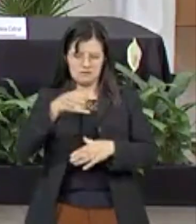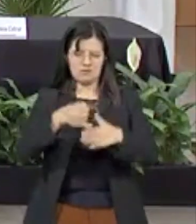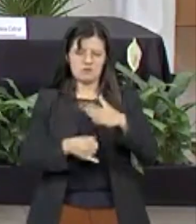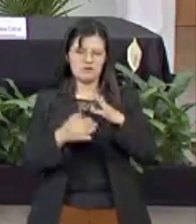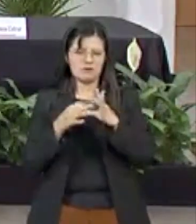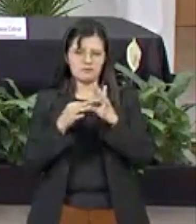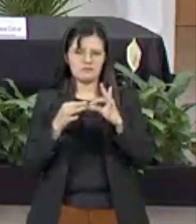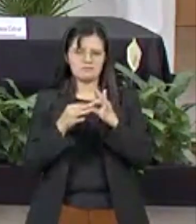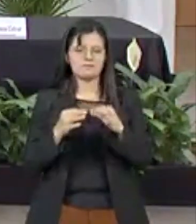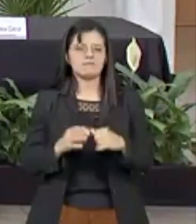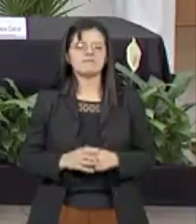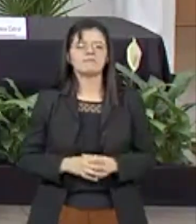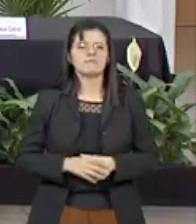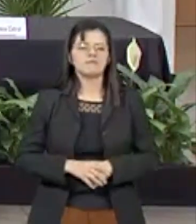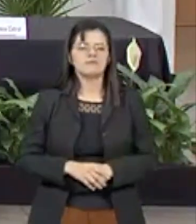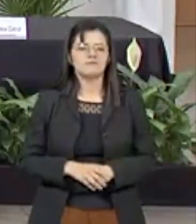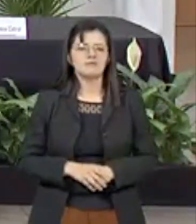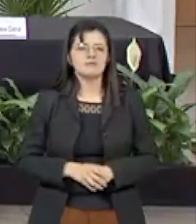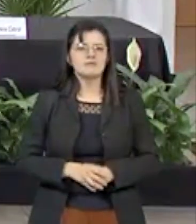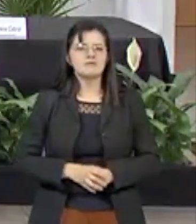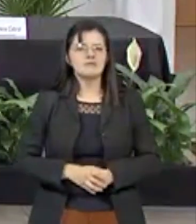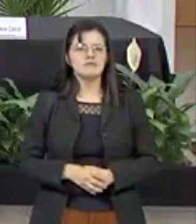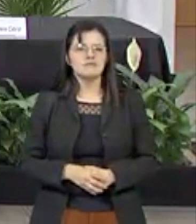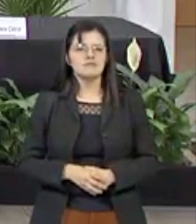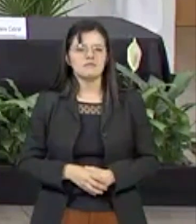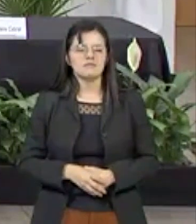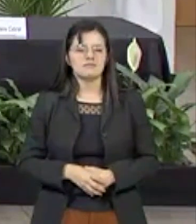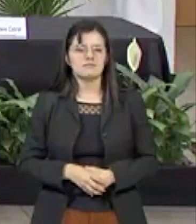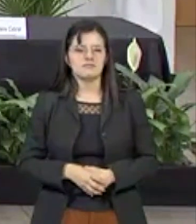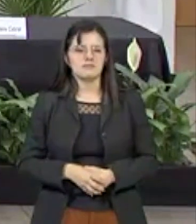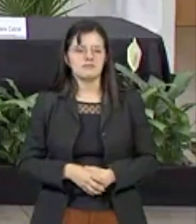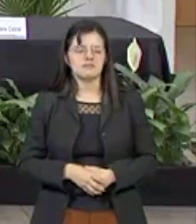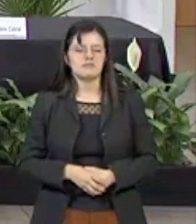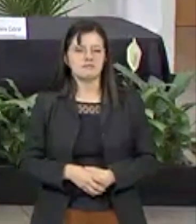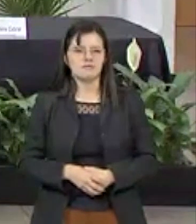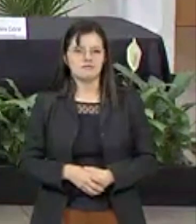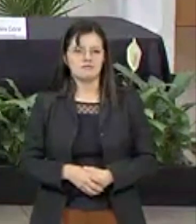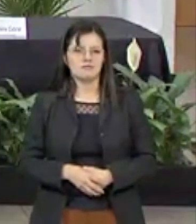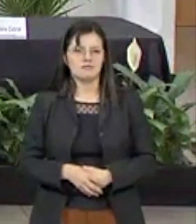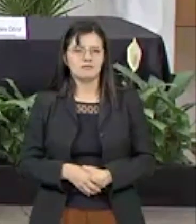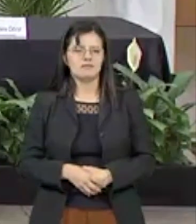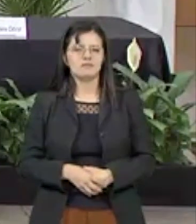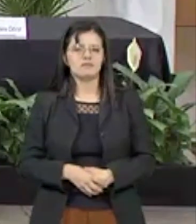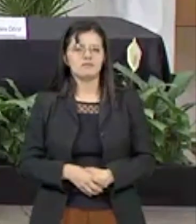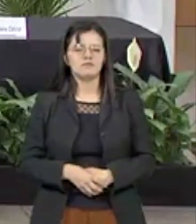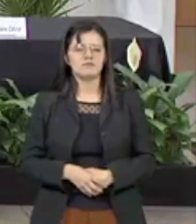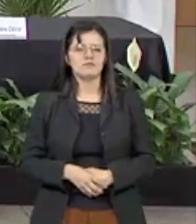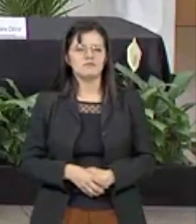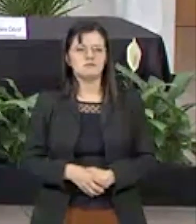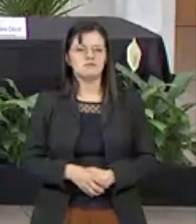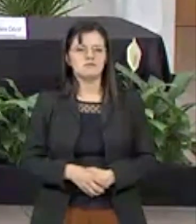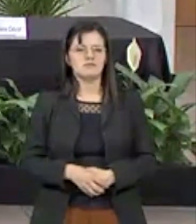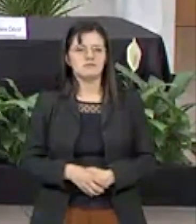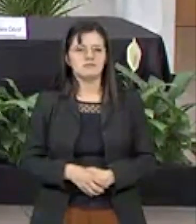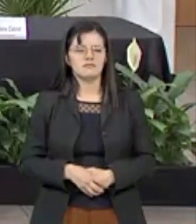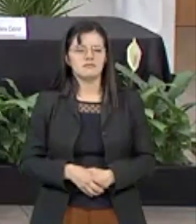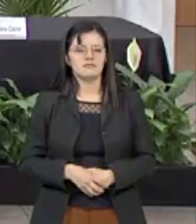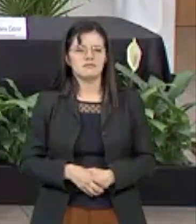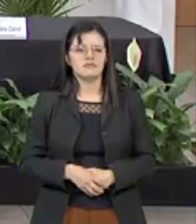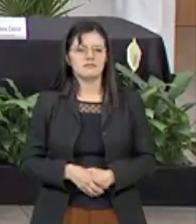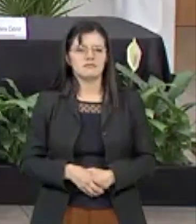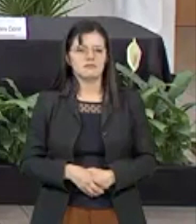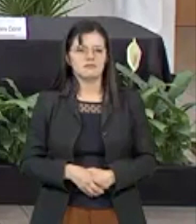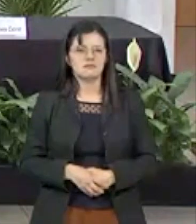Mediante el Fondo de Apoyo para la Observación Electoral del Instituto Nacional Electoral, dar apoyo técnico y financiero para las organizaciones